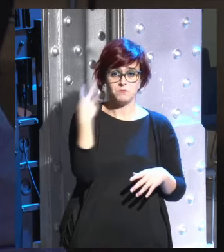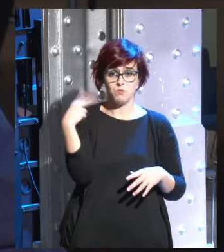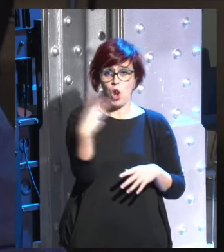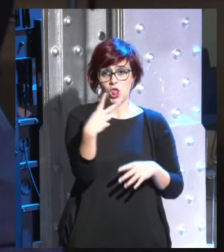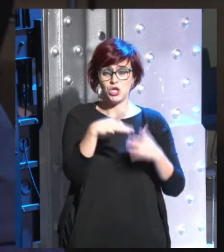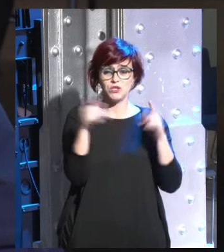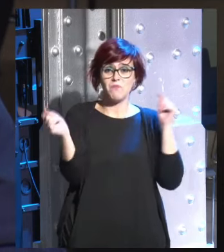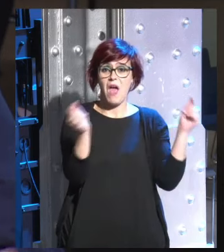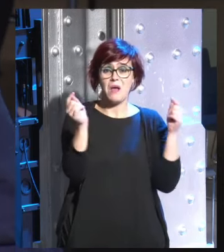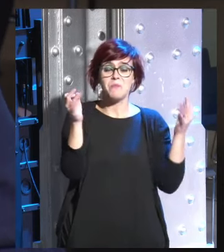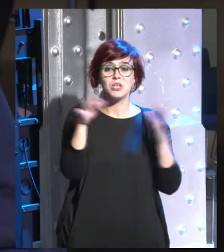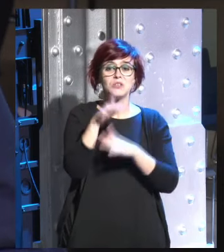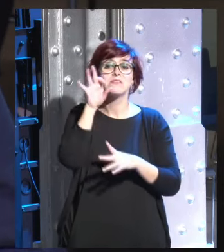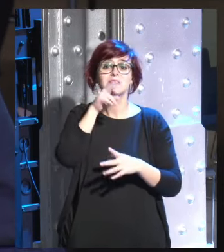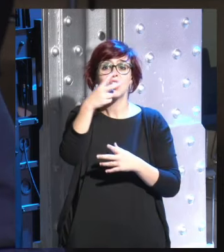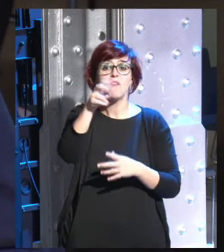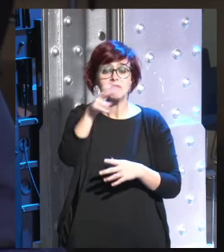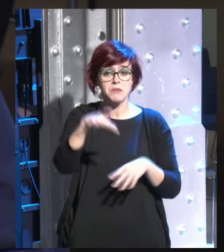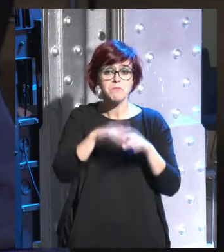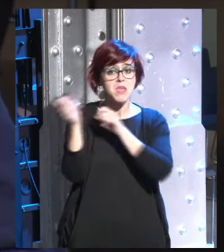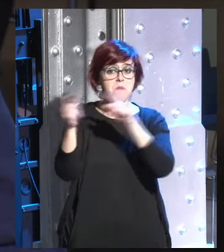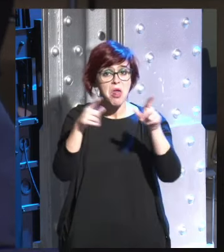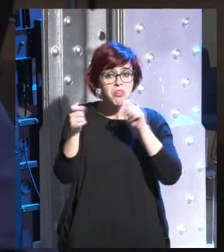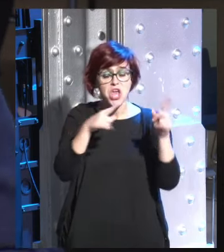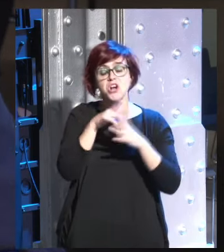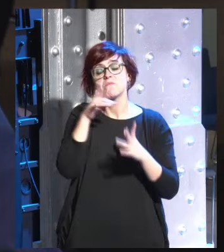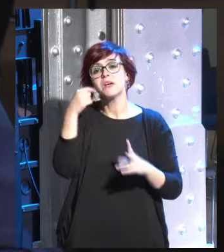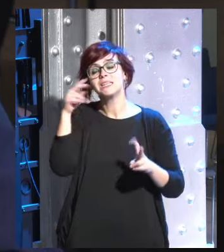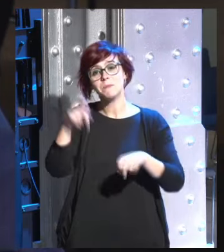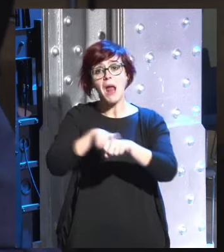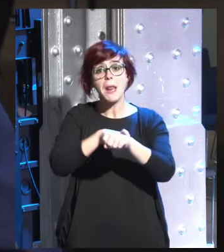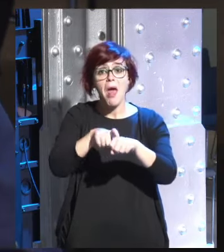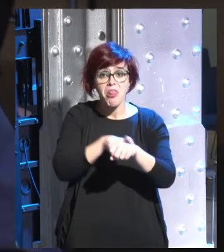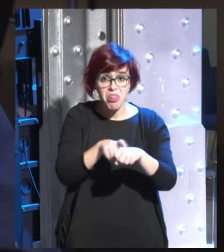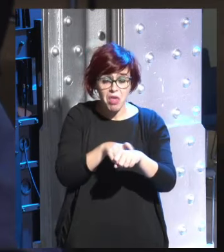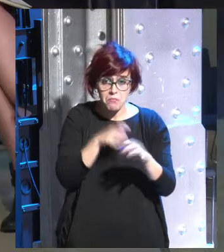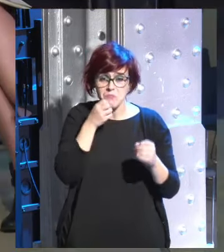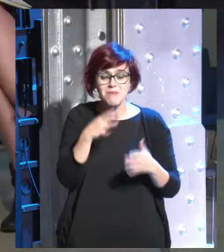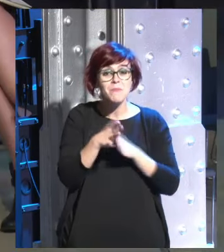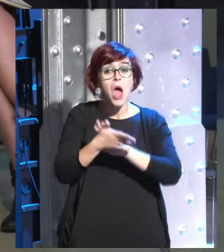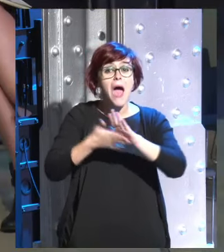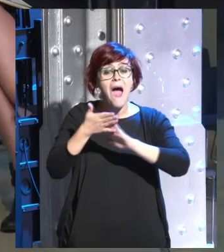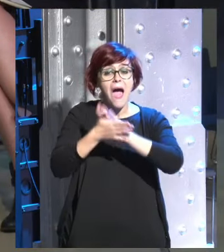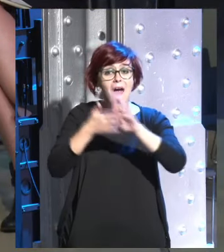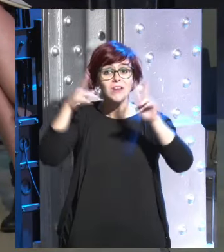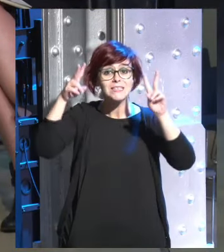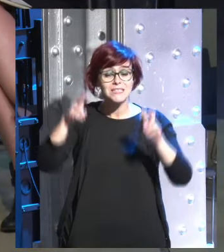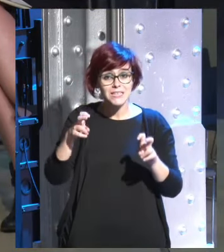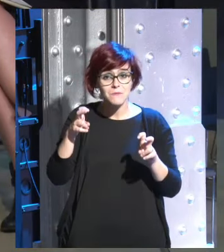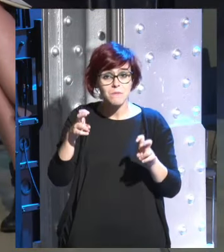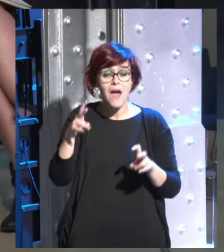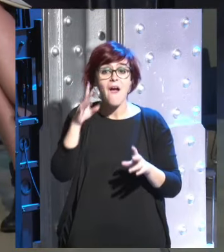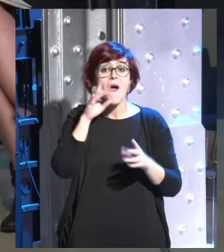inmigración hablaron de raza sí es importante por supuesto pero no hablan en absoluto de